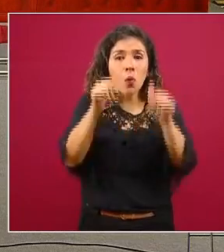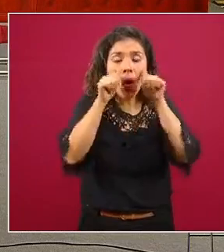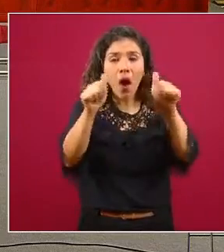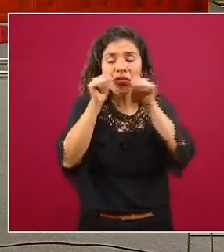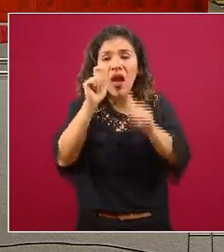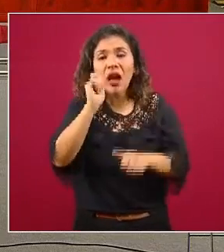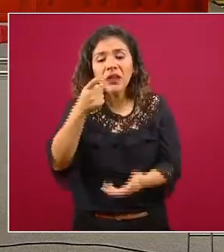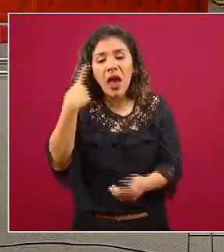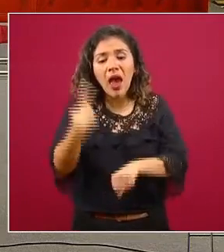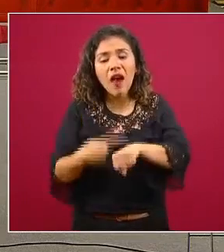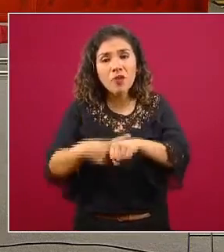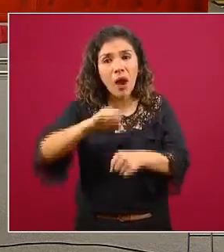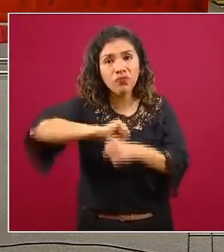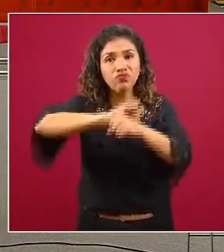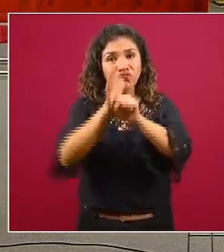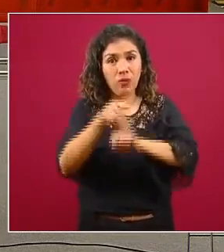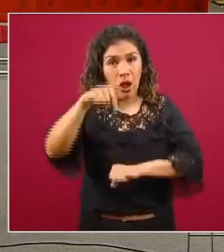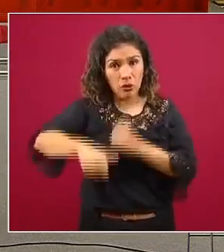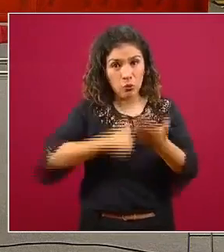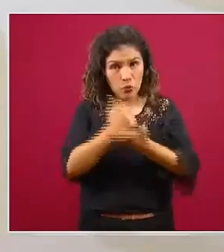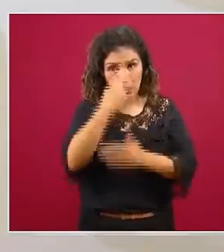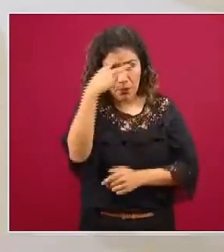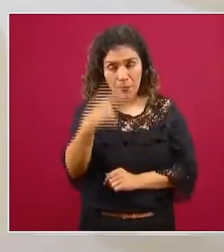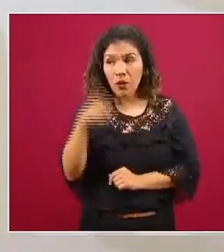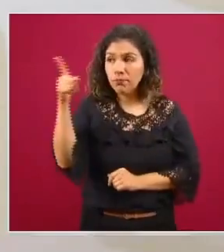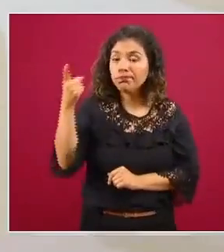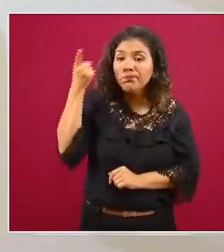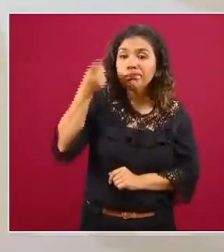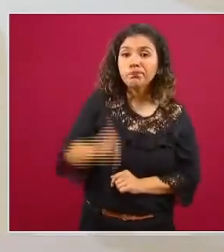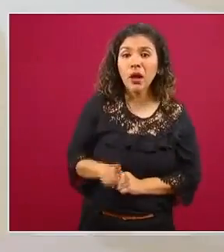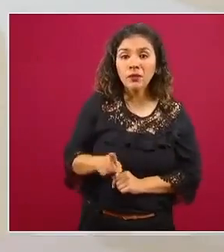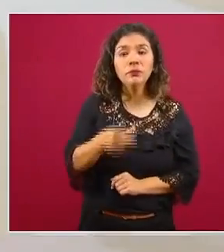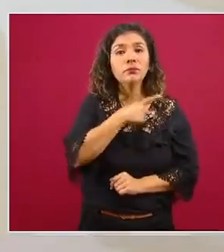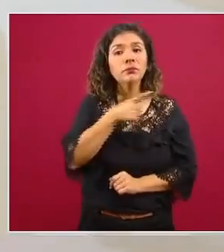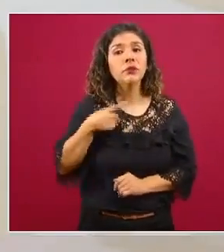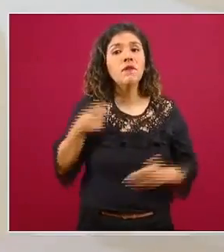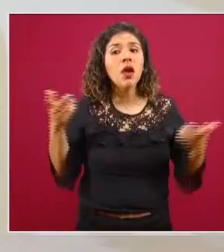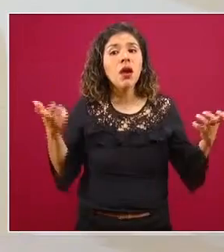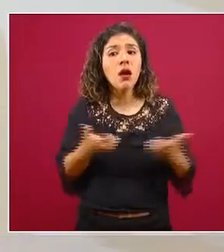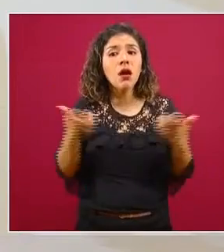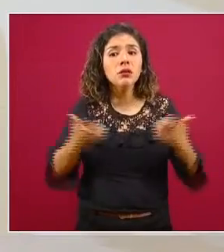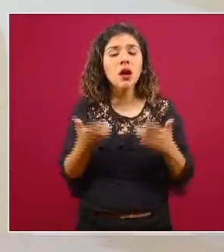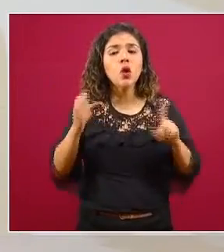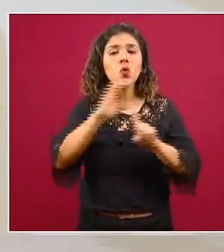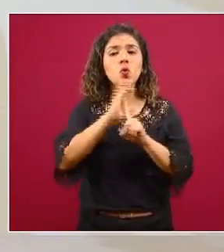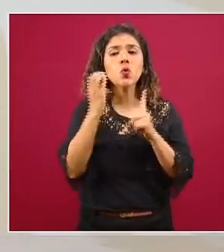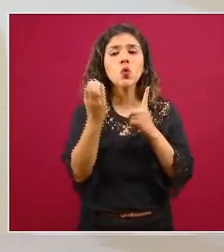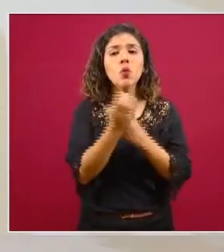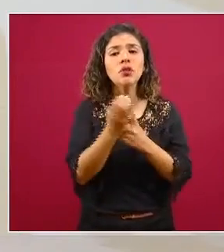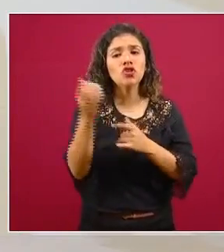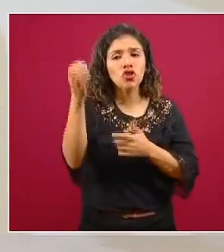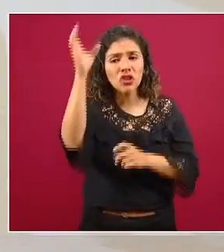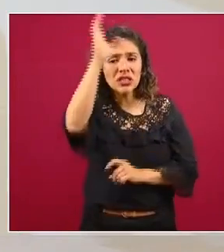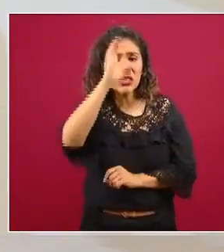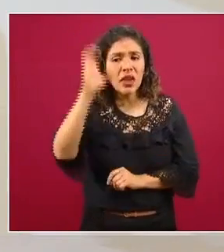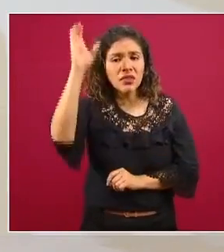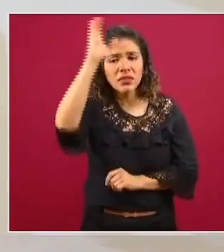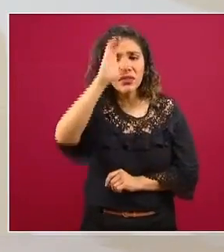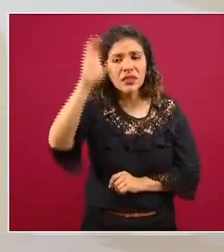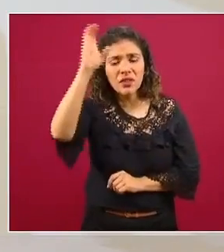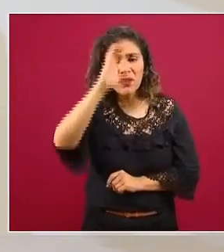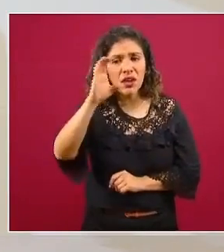Ciudad de México nos solicitó que se armara una comisión científica